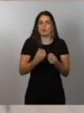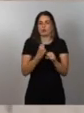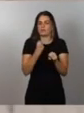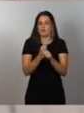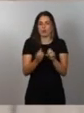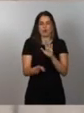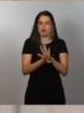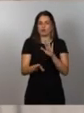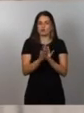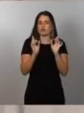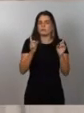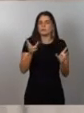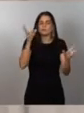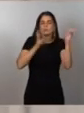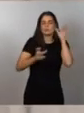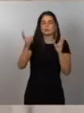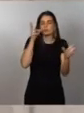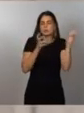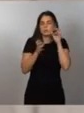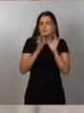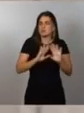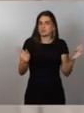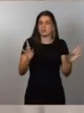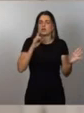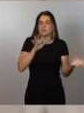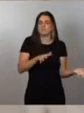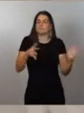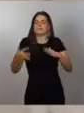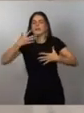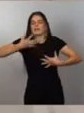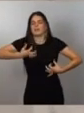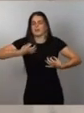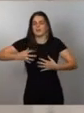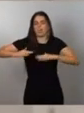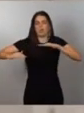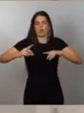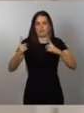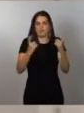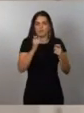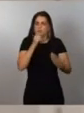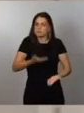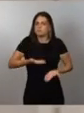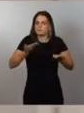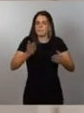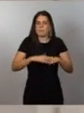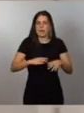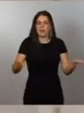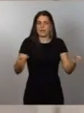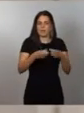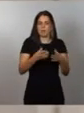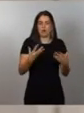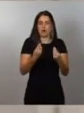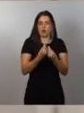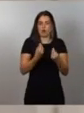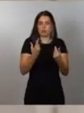la escucha, sino también desde la acción. Siempre estaremos dispuestos a trabajar en equipo con la Administración para